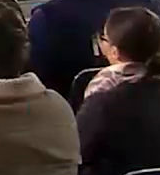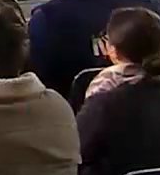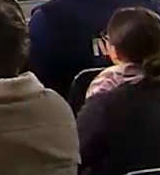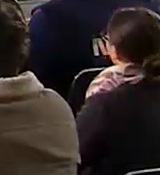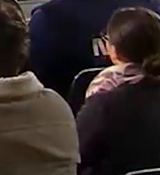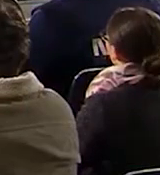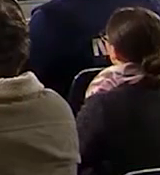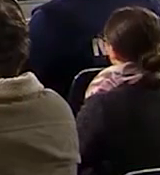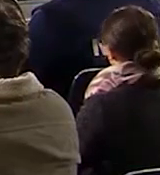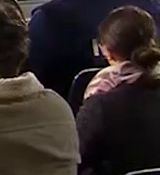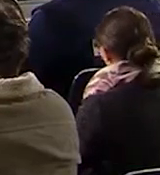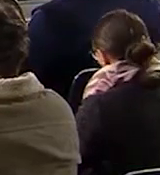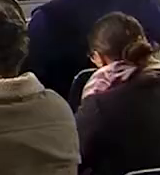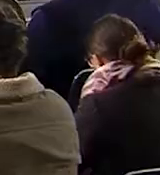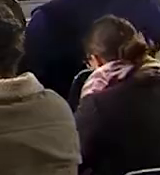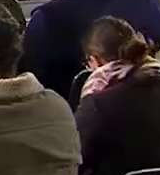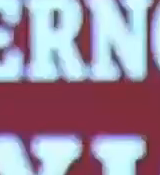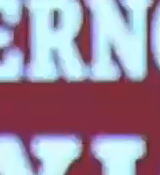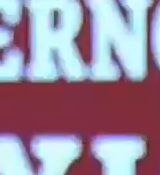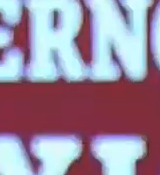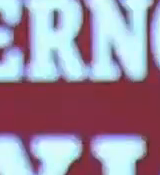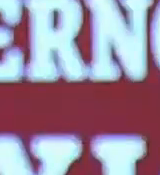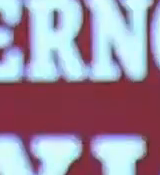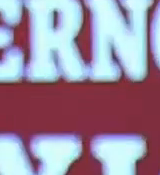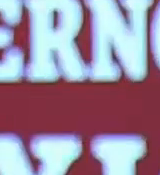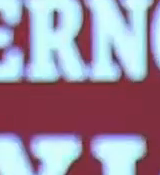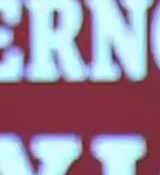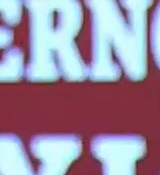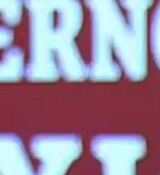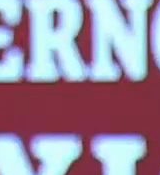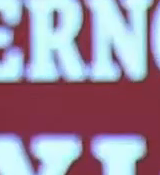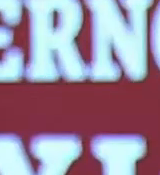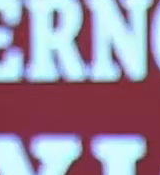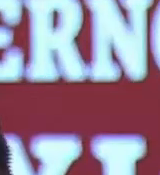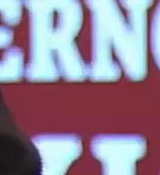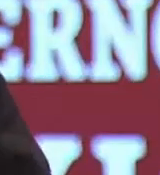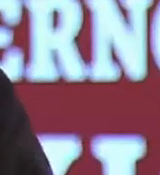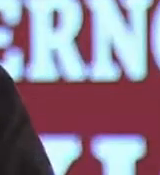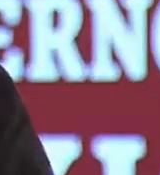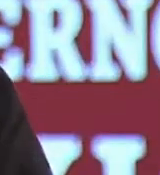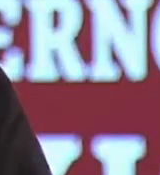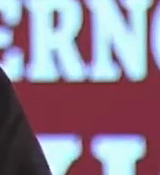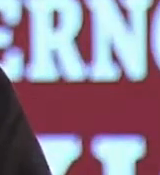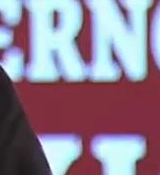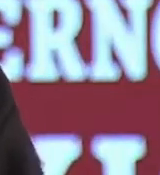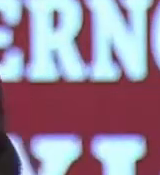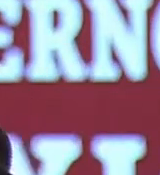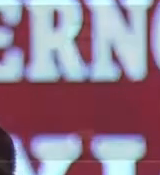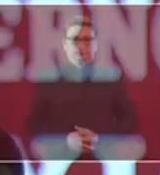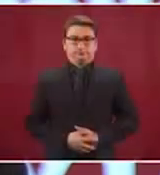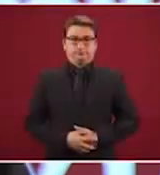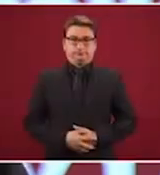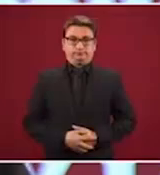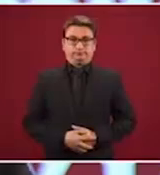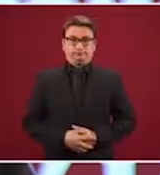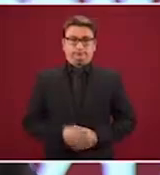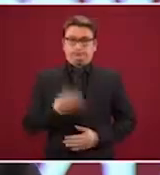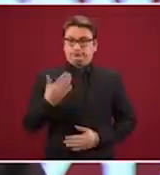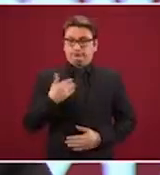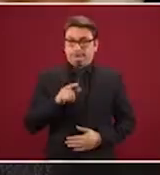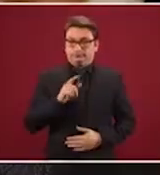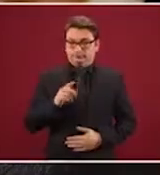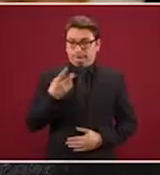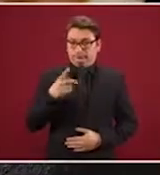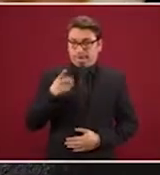internacional, tan es así que hasta Washington ya anunció un programa, un plan que se llama América Crece, no sé si lo viste ahora recién el 17 de diciembre.